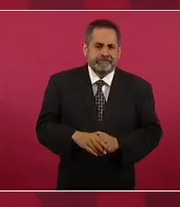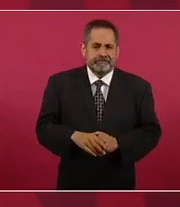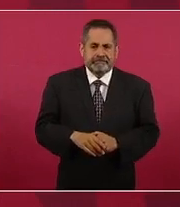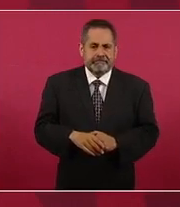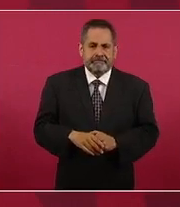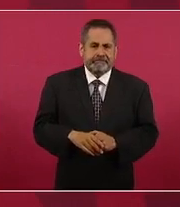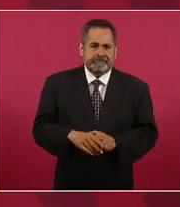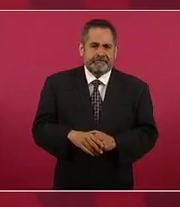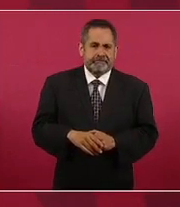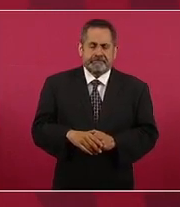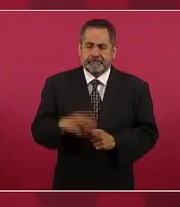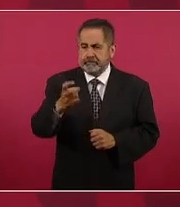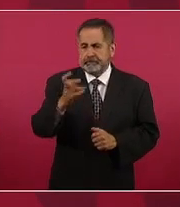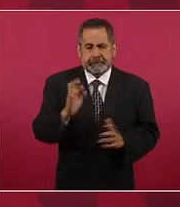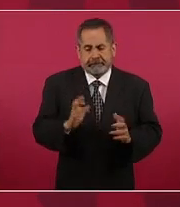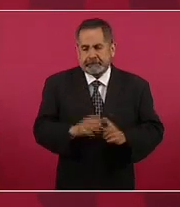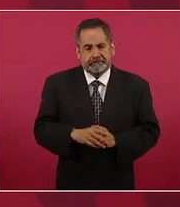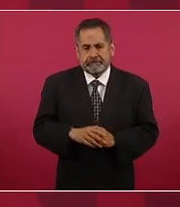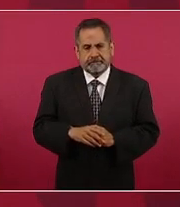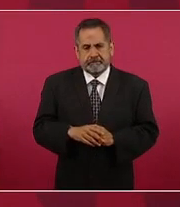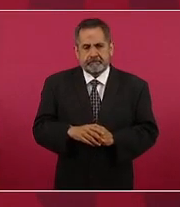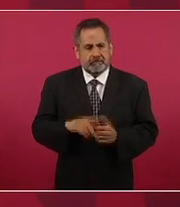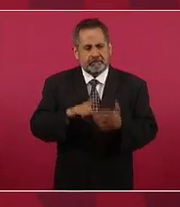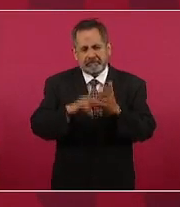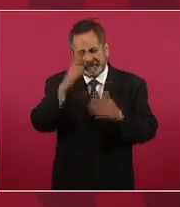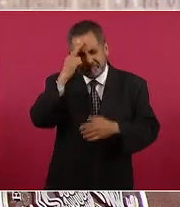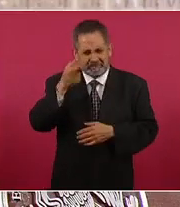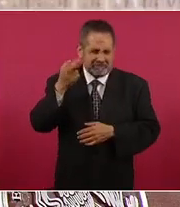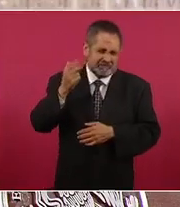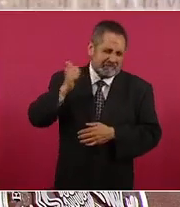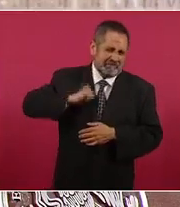eso sólo el fascismo